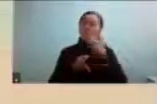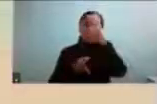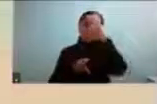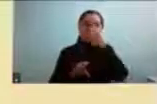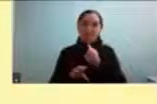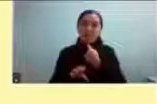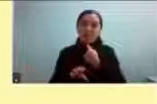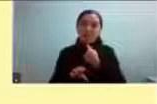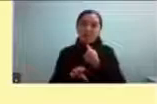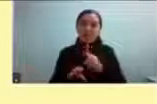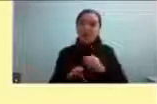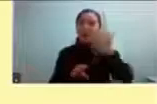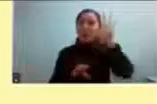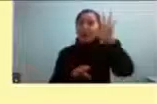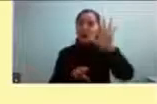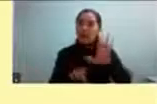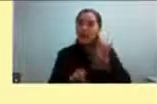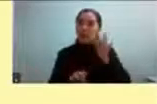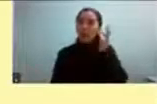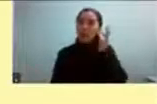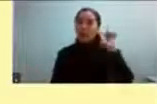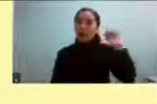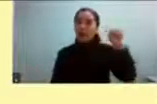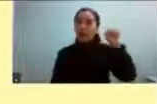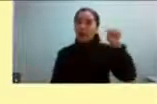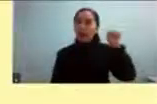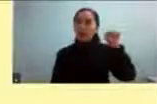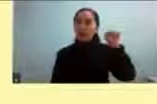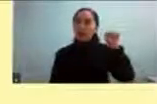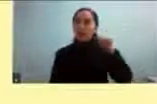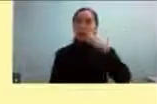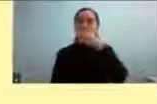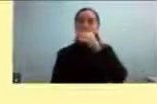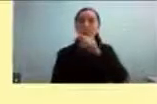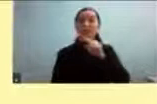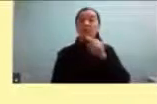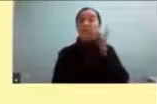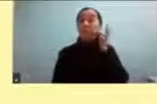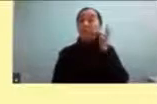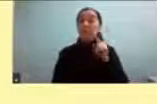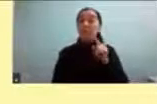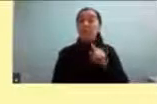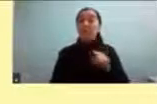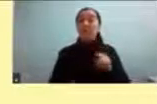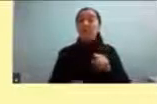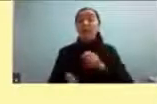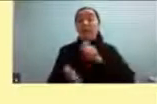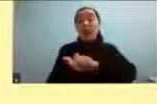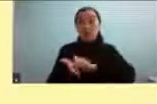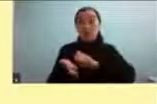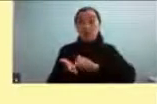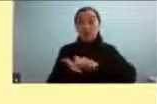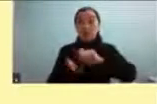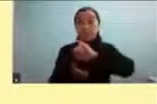entonces bueno después de leer un libro de Rudy Simone que se llama Asperger fue que yo tuve la certeza de